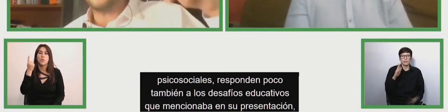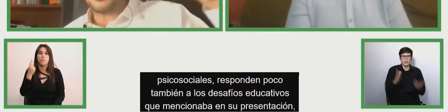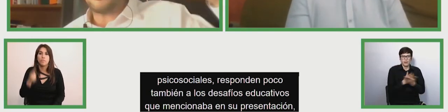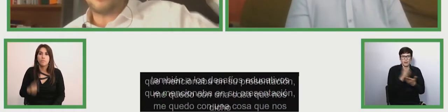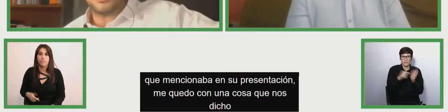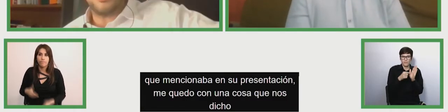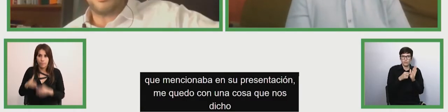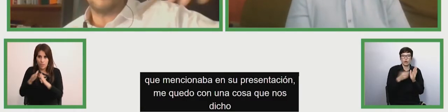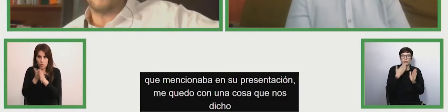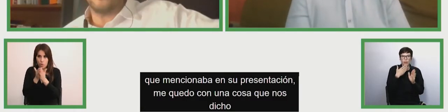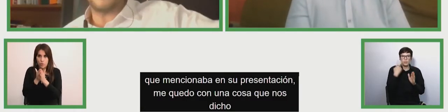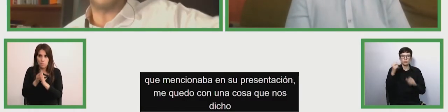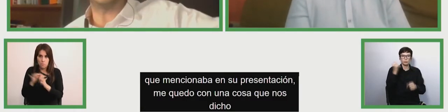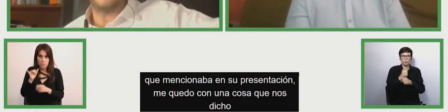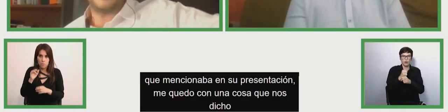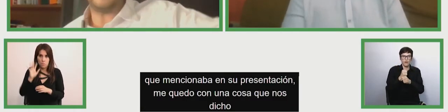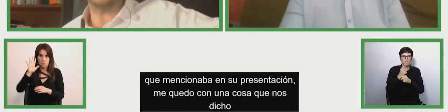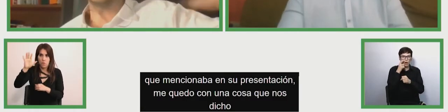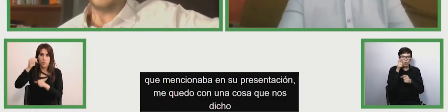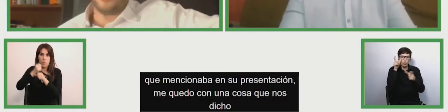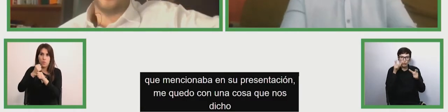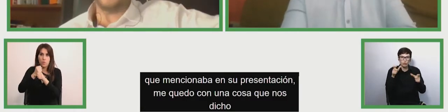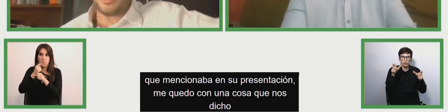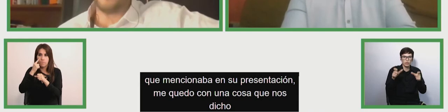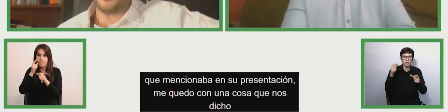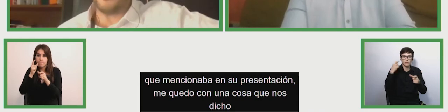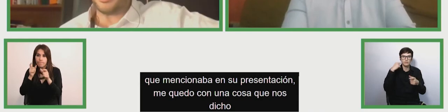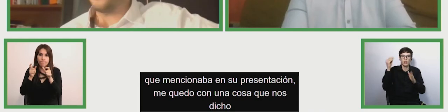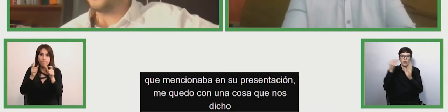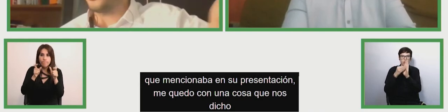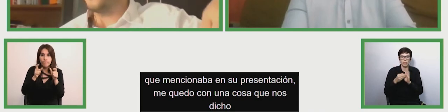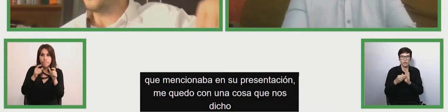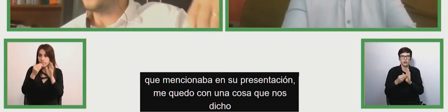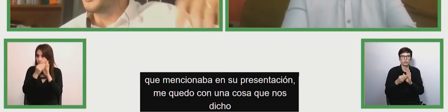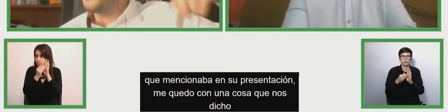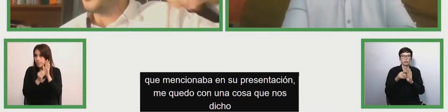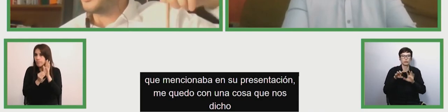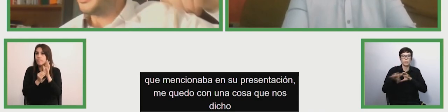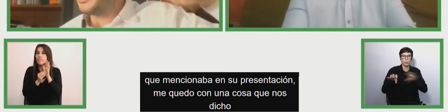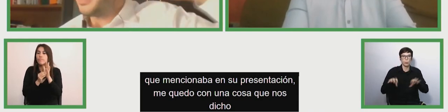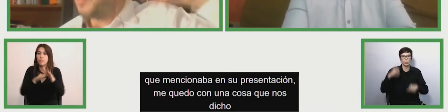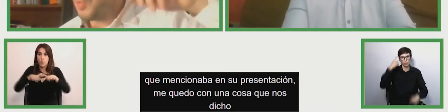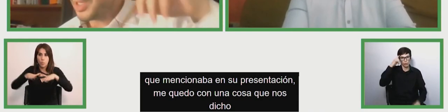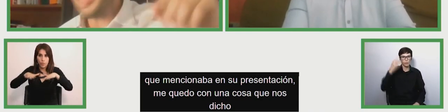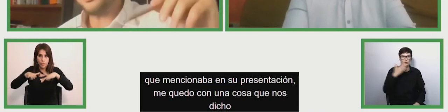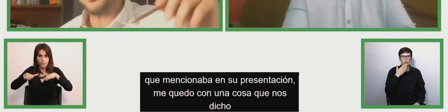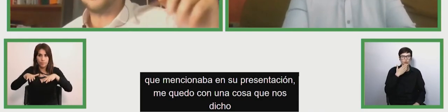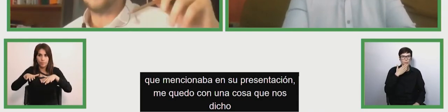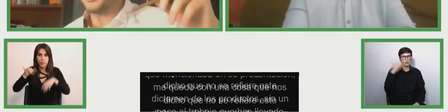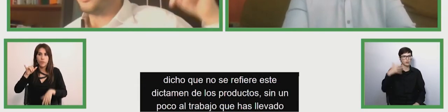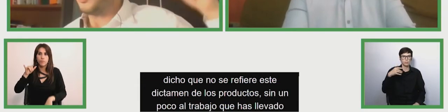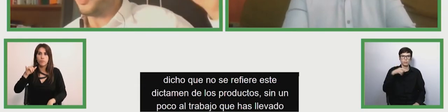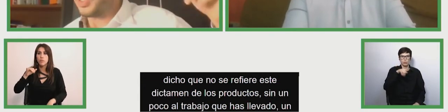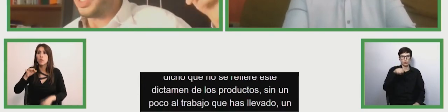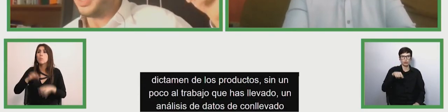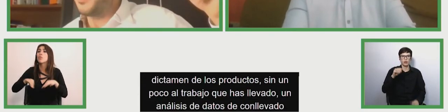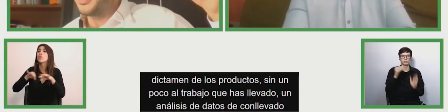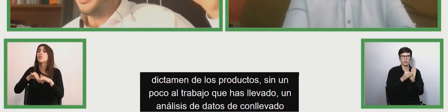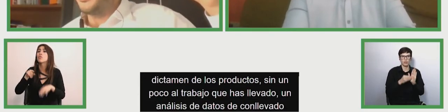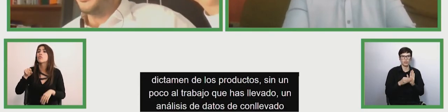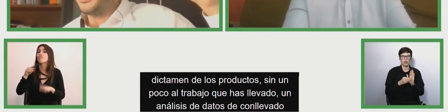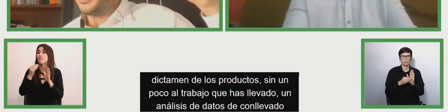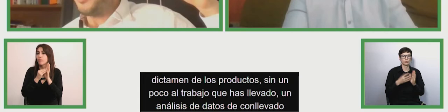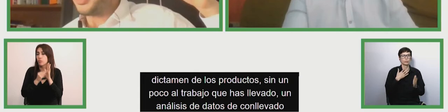un poco al trabajo que has llevado de todo un análisis de datos que te ha conllevado a llevar a los productos pero también que la importancia de estos datos ¿por qué?